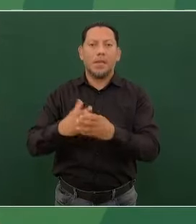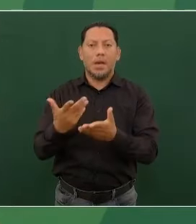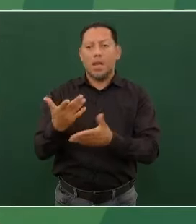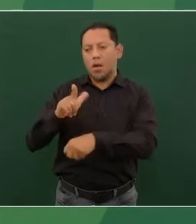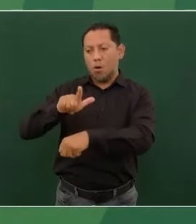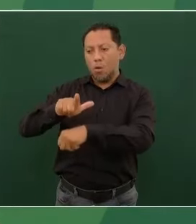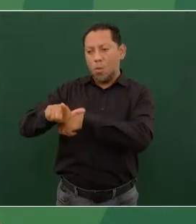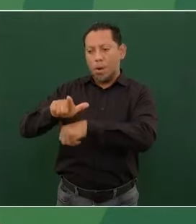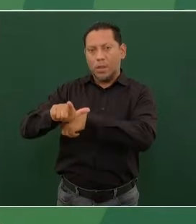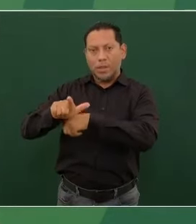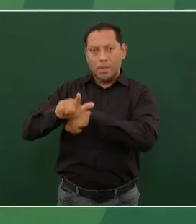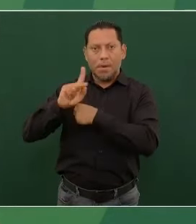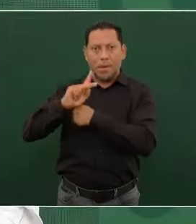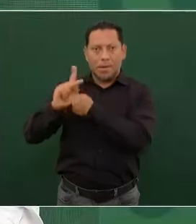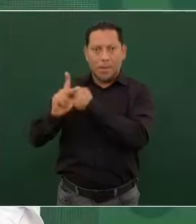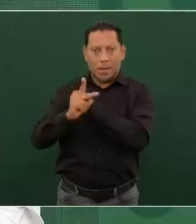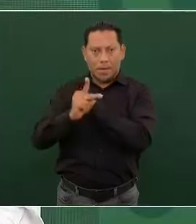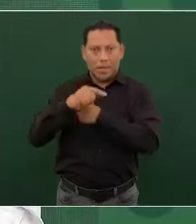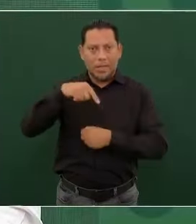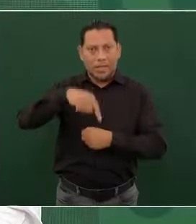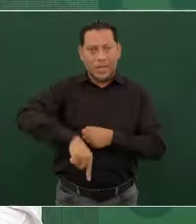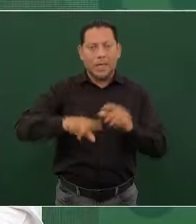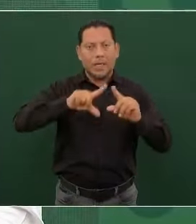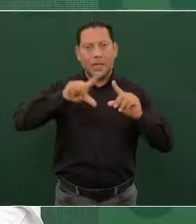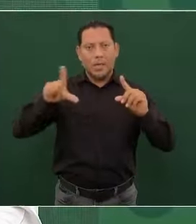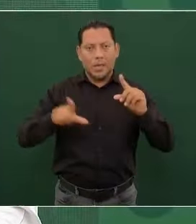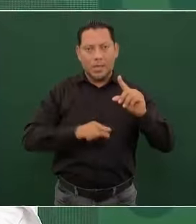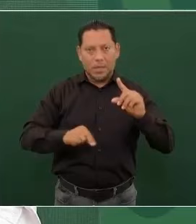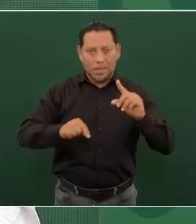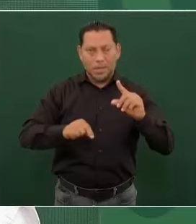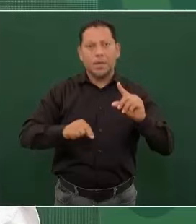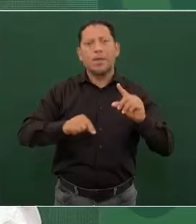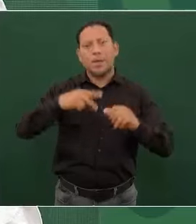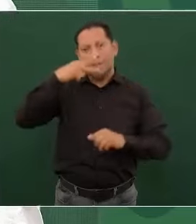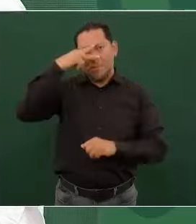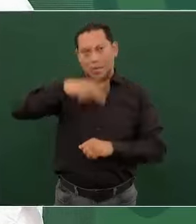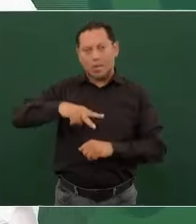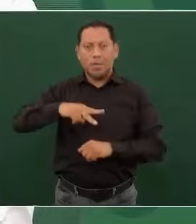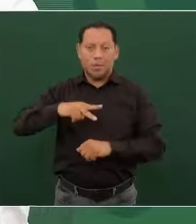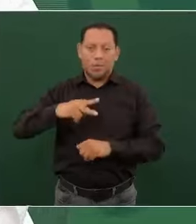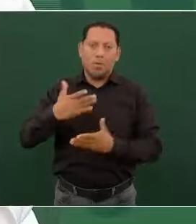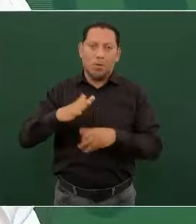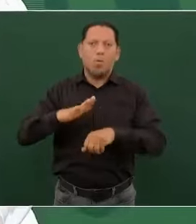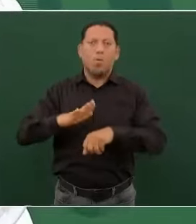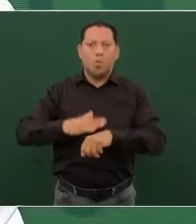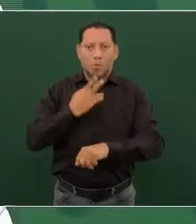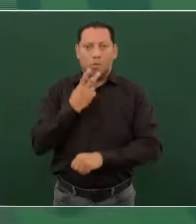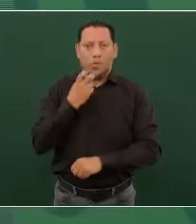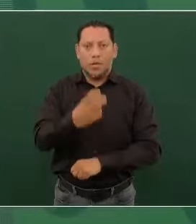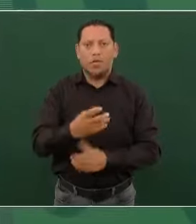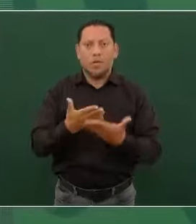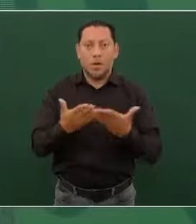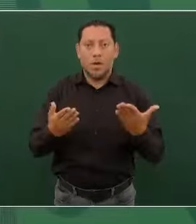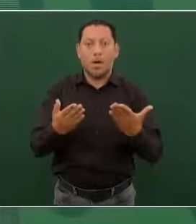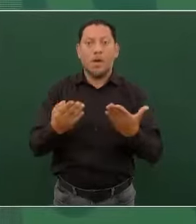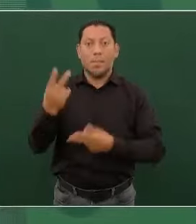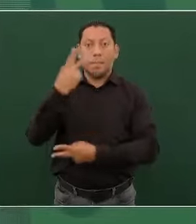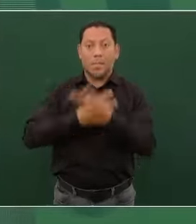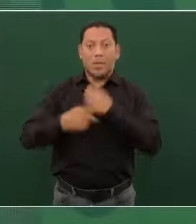guatemalteco y el pueblo chiapaneco. Por eso nos da mucho gusto estar aquí.